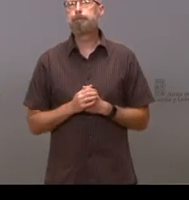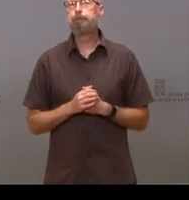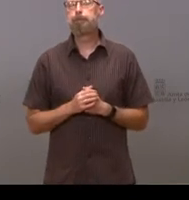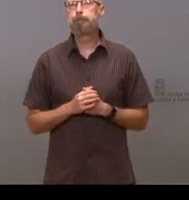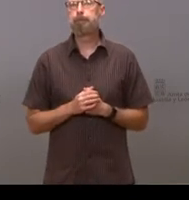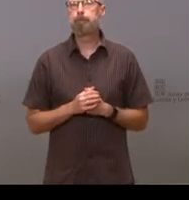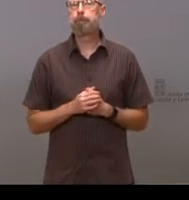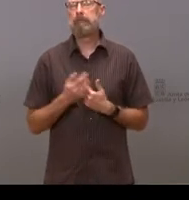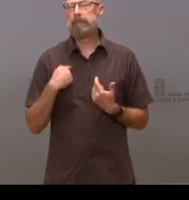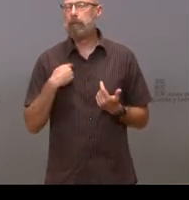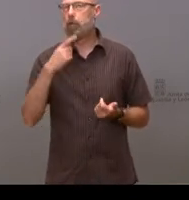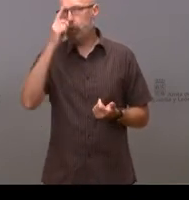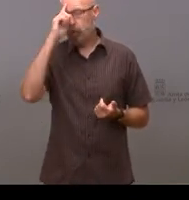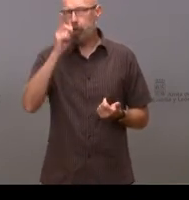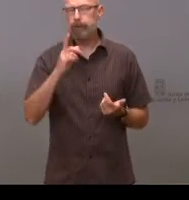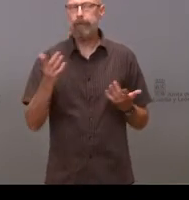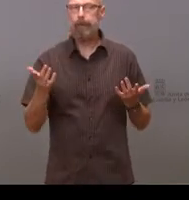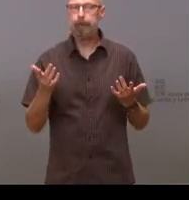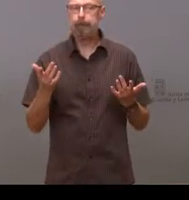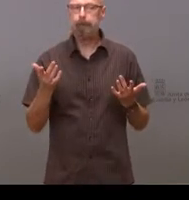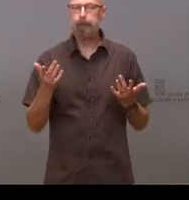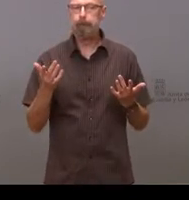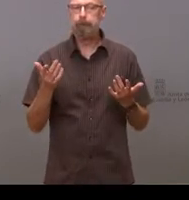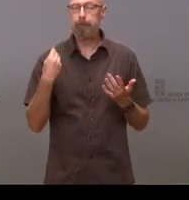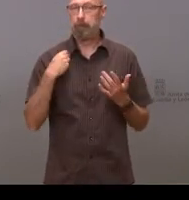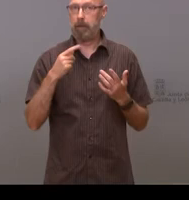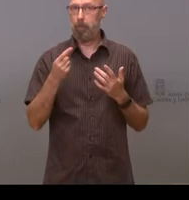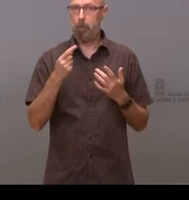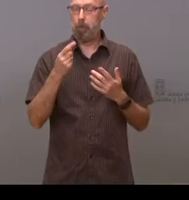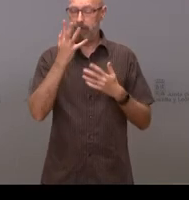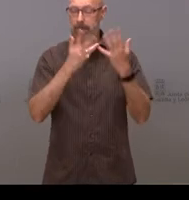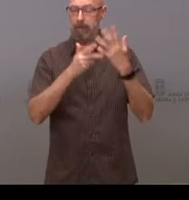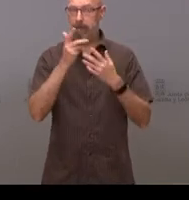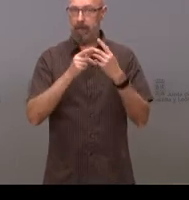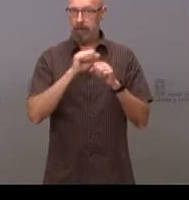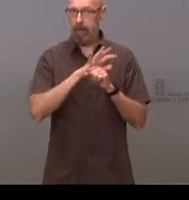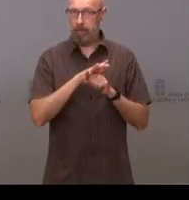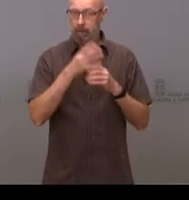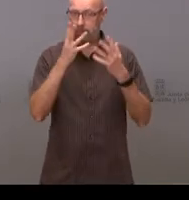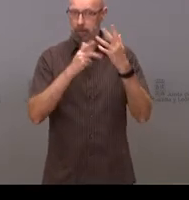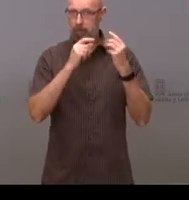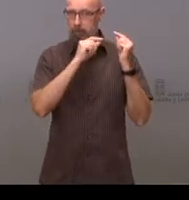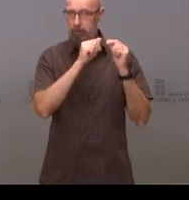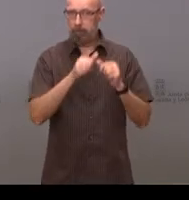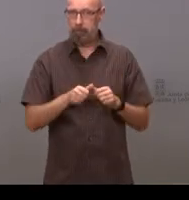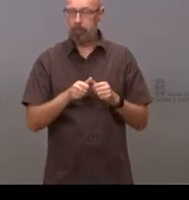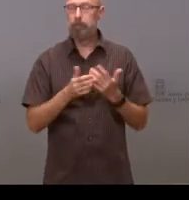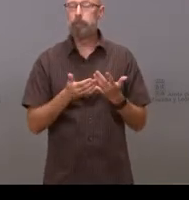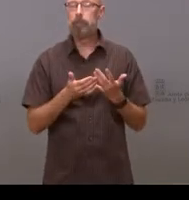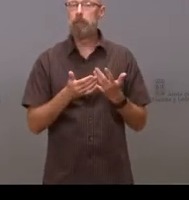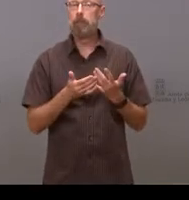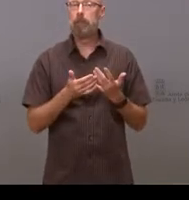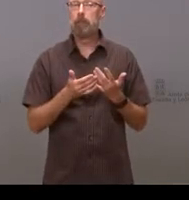no sé si como bueno la incidencia en esta quinta ola sobre todo